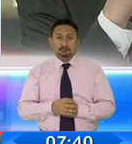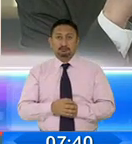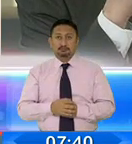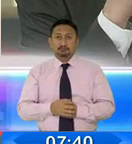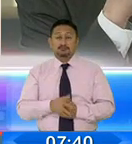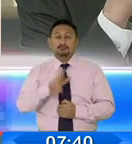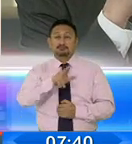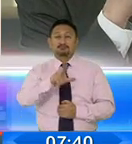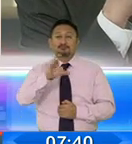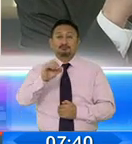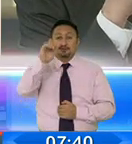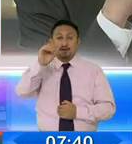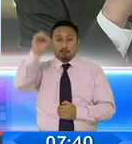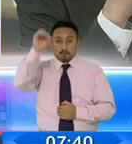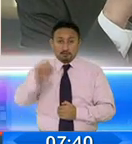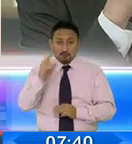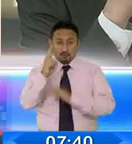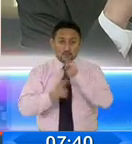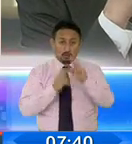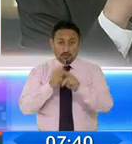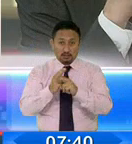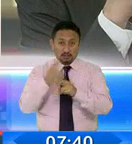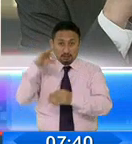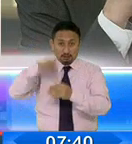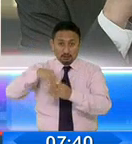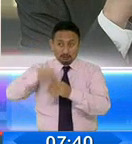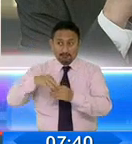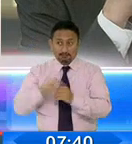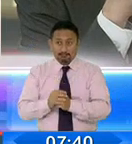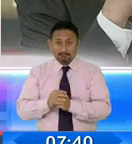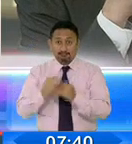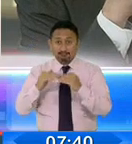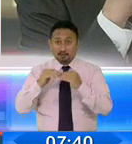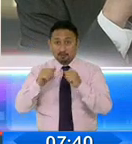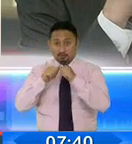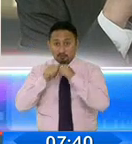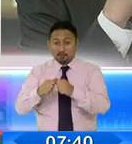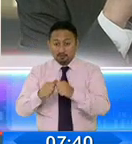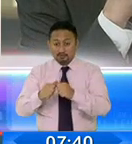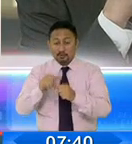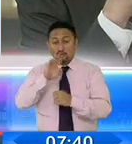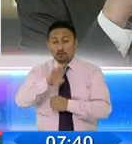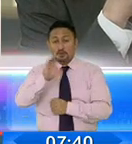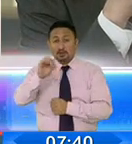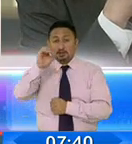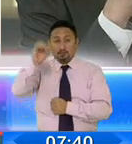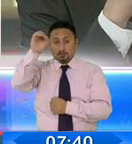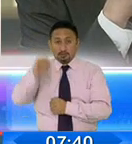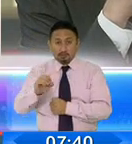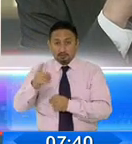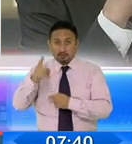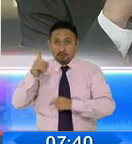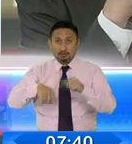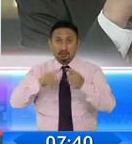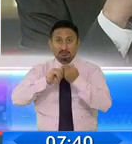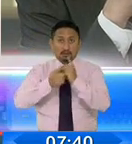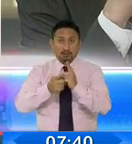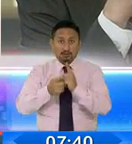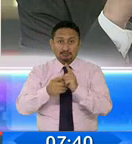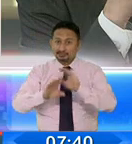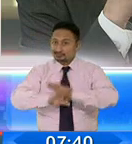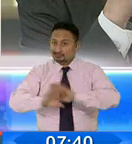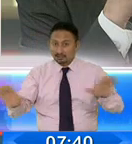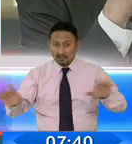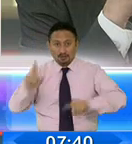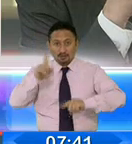% del universo de votos la tendencia se mantiene. Pasado el 40% ya no es posible cambiar. Eso ya no se